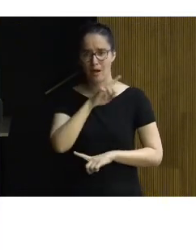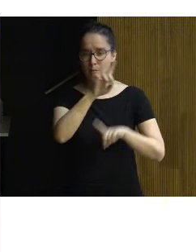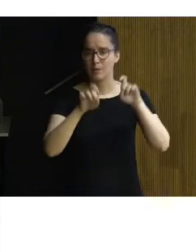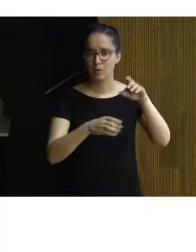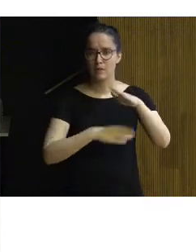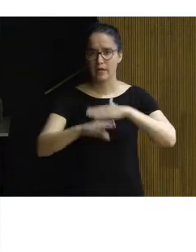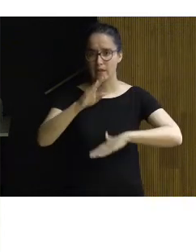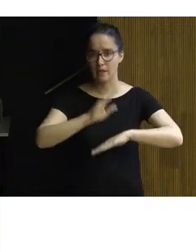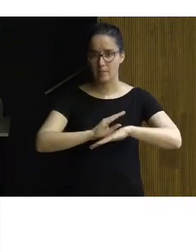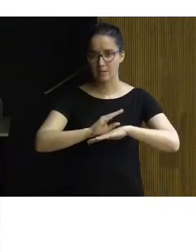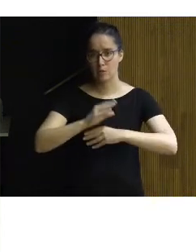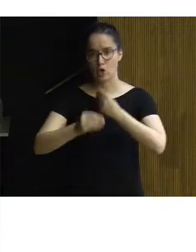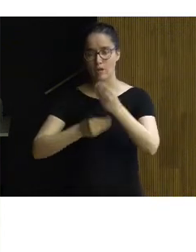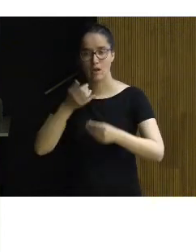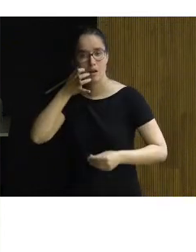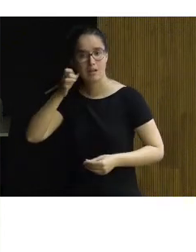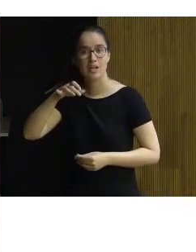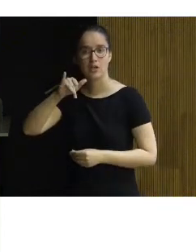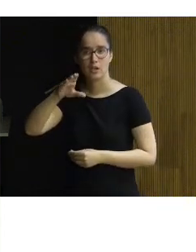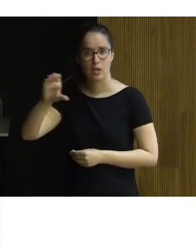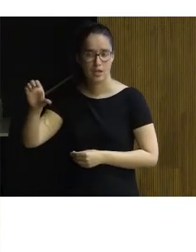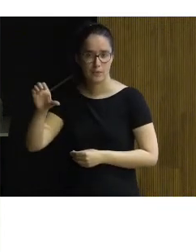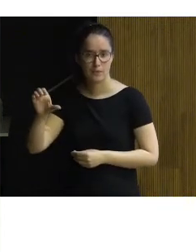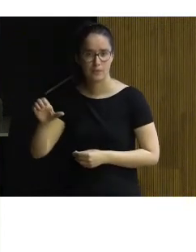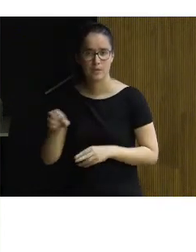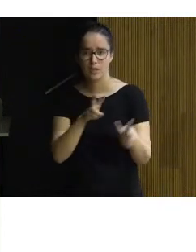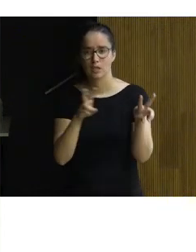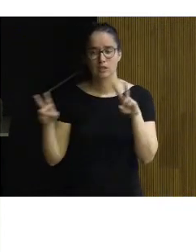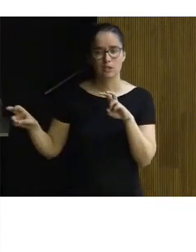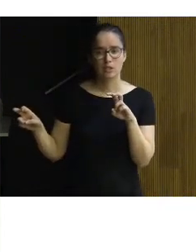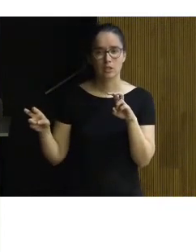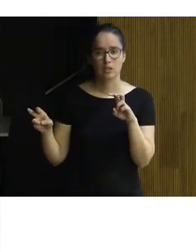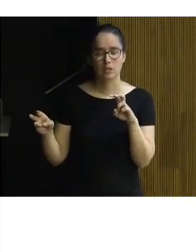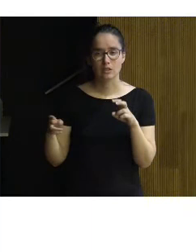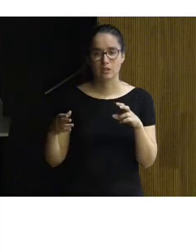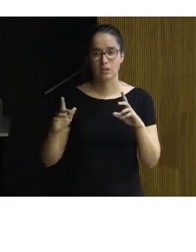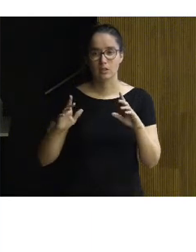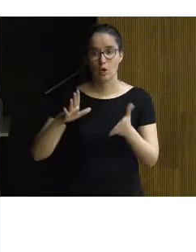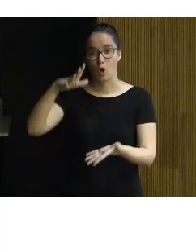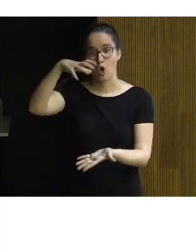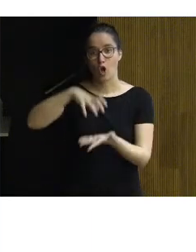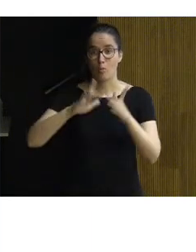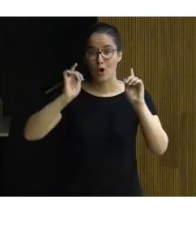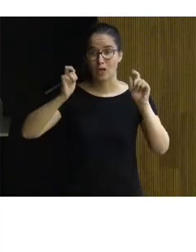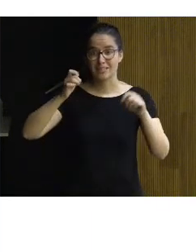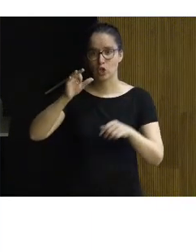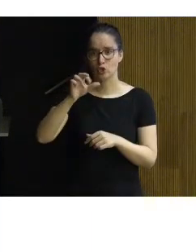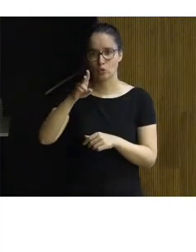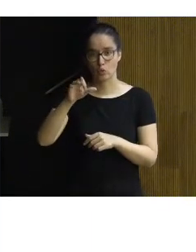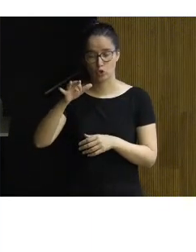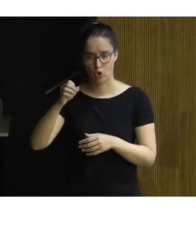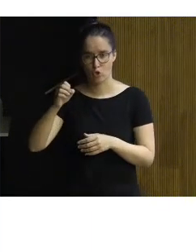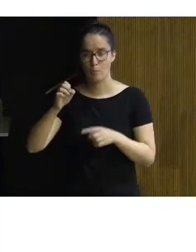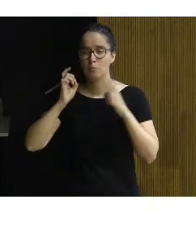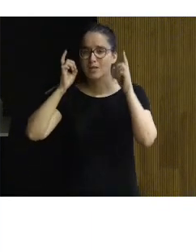al CEAPAD pero que venía del ICE que era sobre el monasterio de Suso entonces voy a intentar